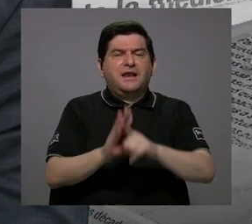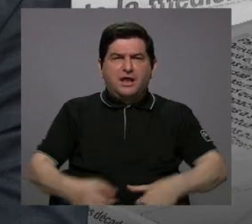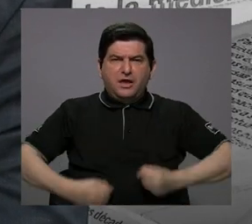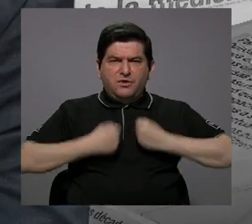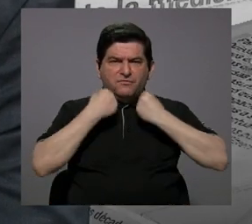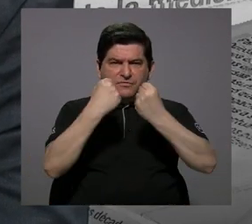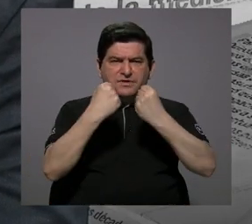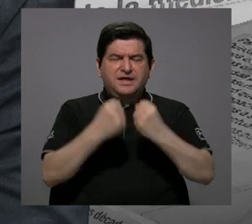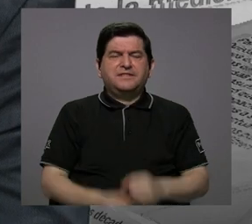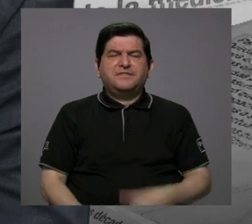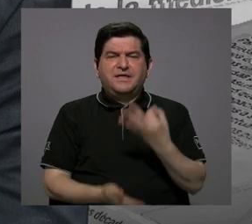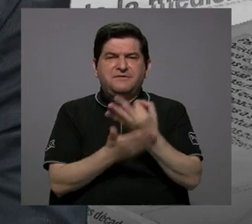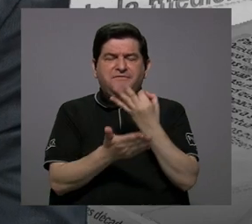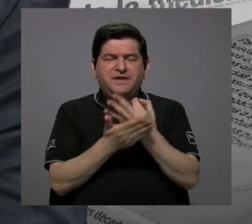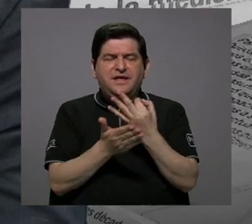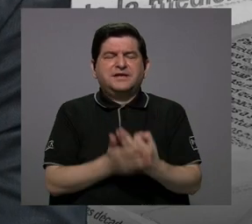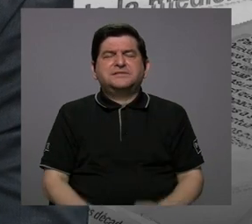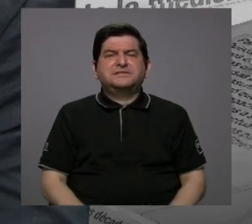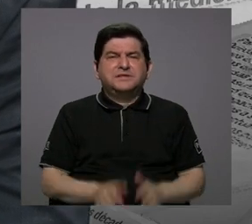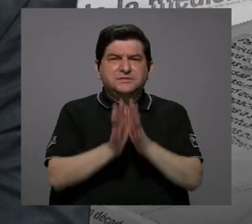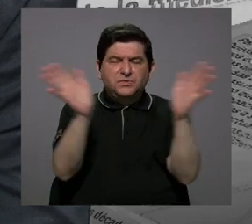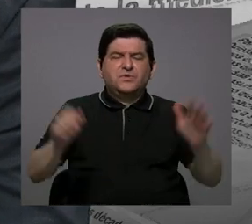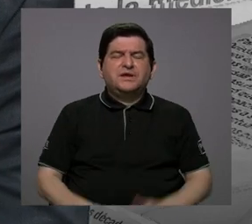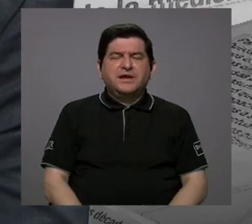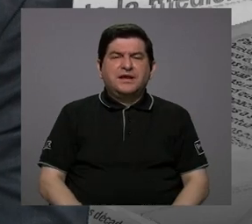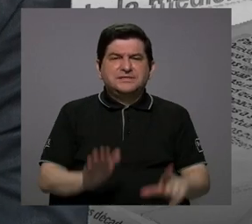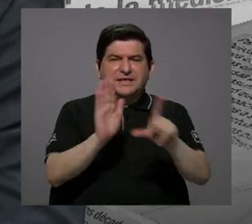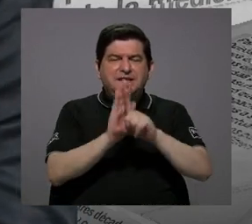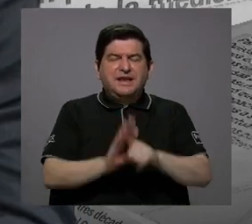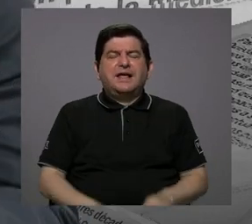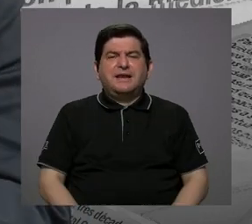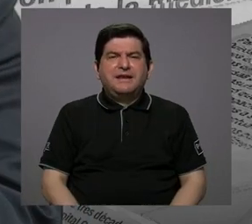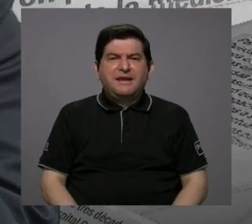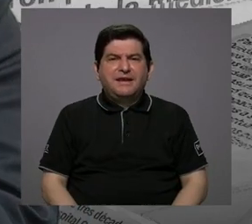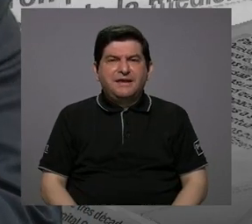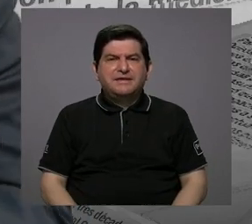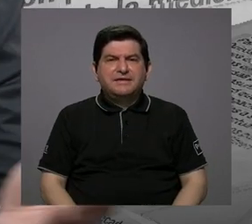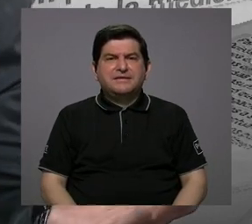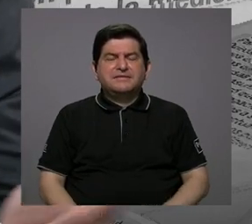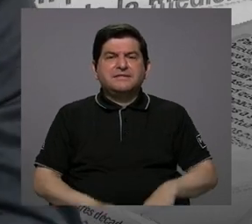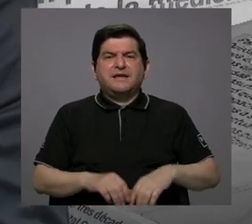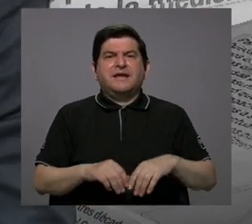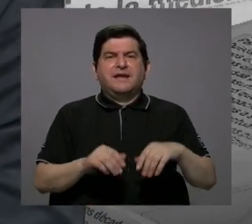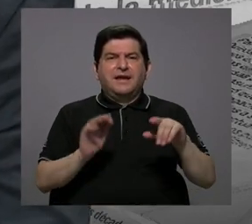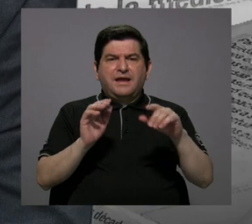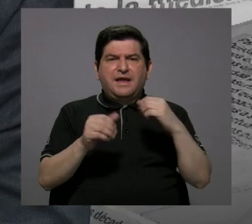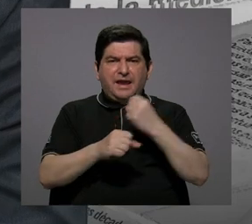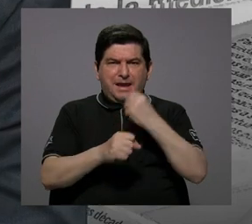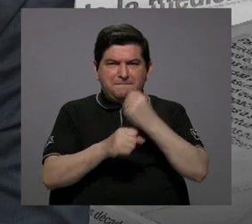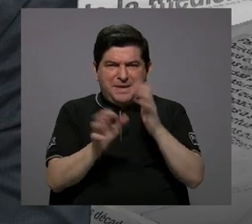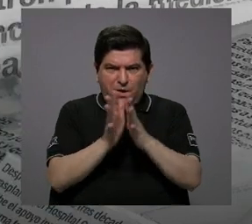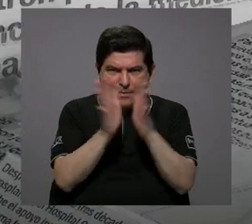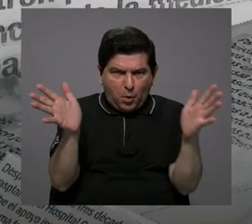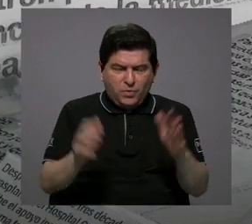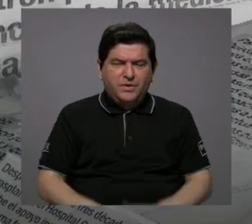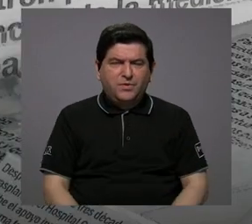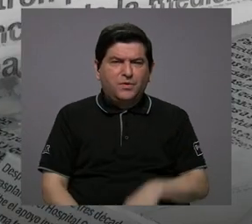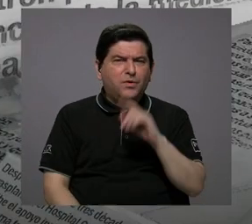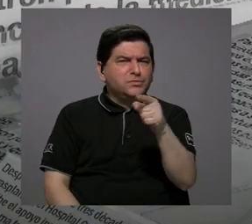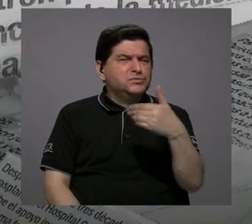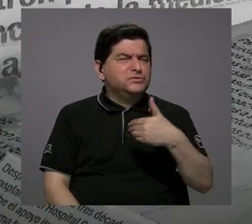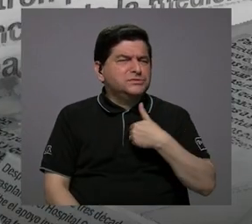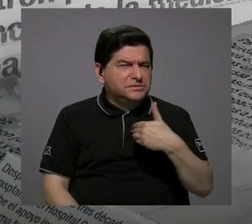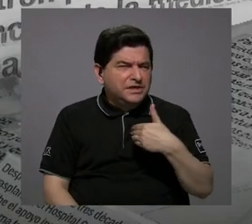frutenimiento de finanzas públicas, la ley de marco de empleo público, los salarios congelados en el sector público. ¿Hace cuánto tienen ustedes,